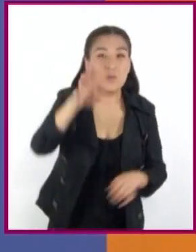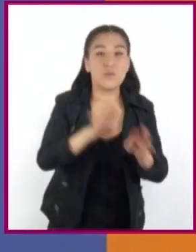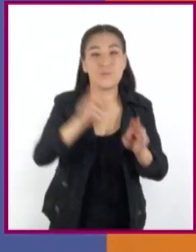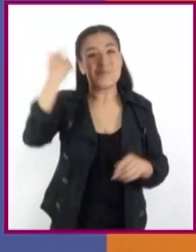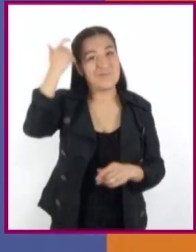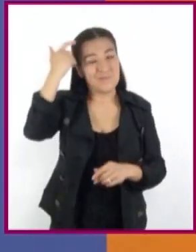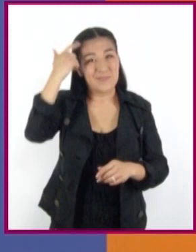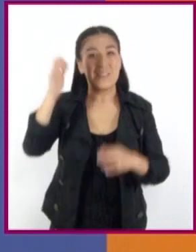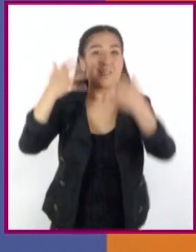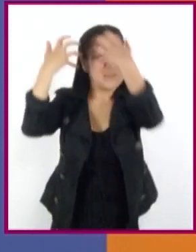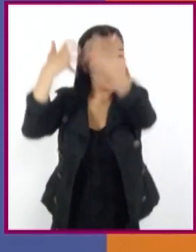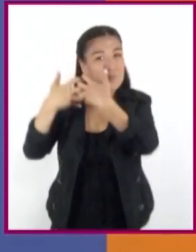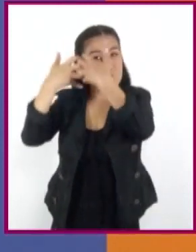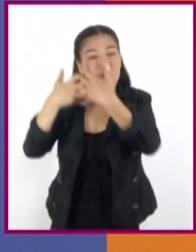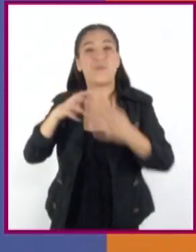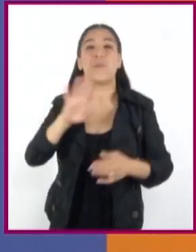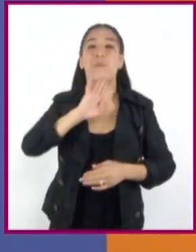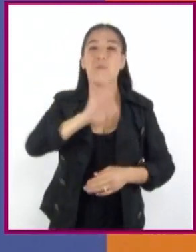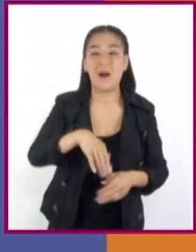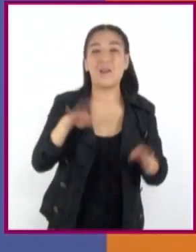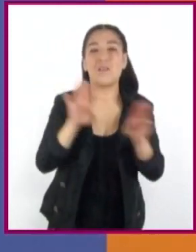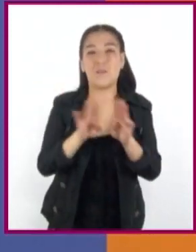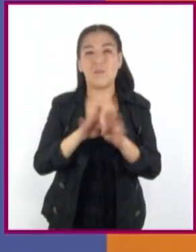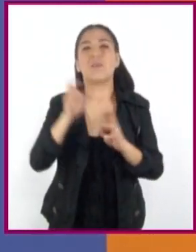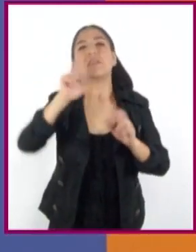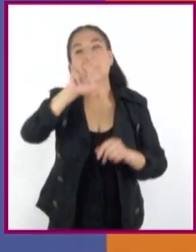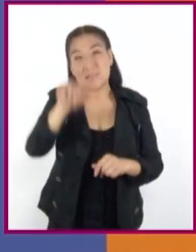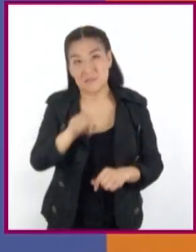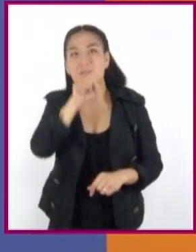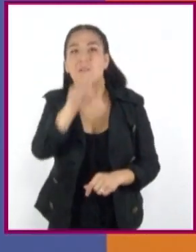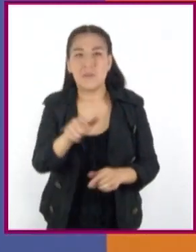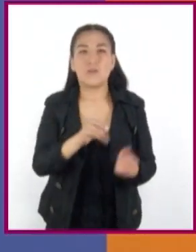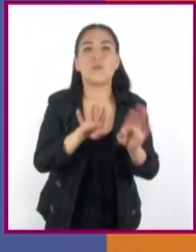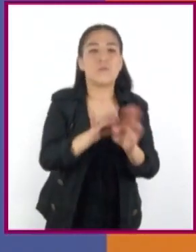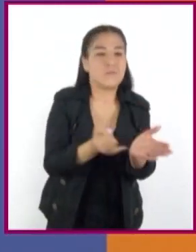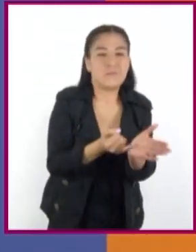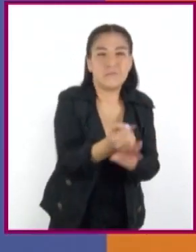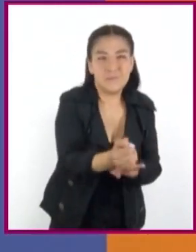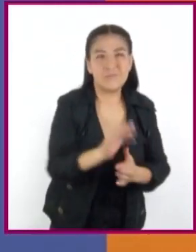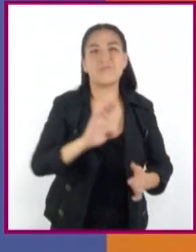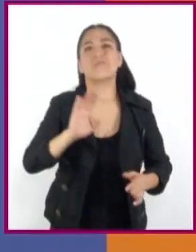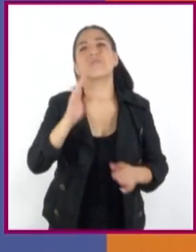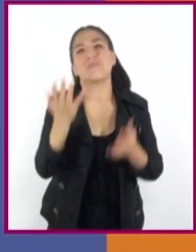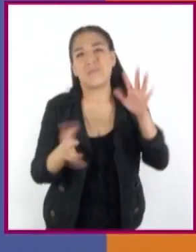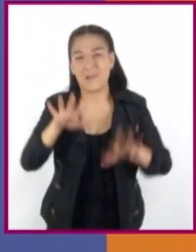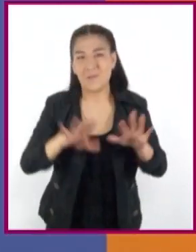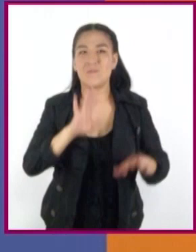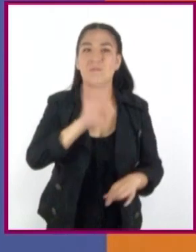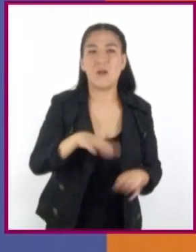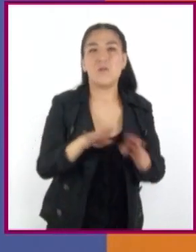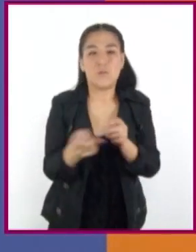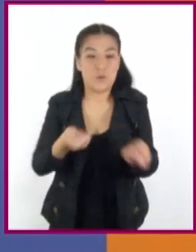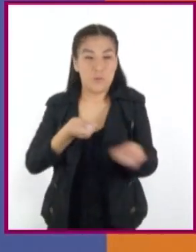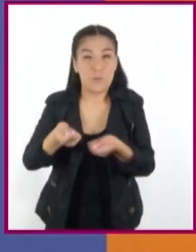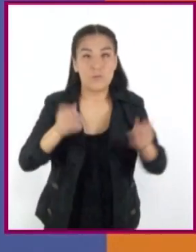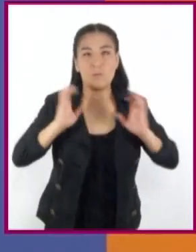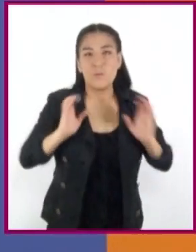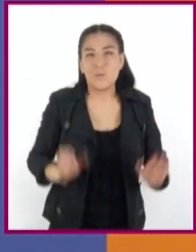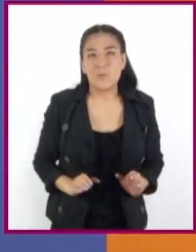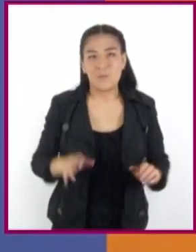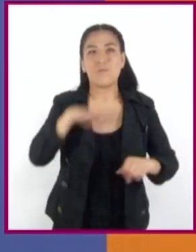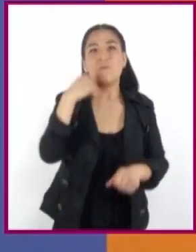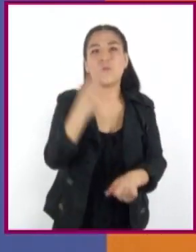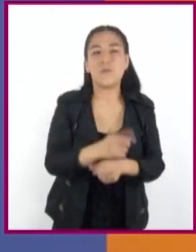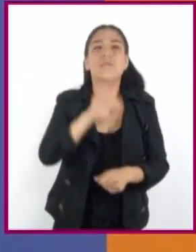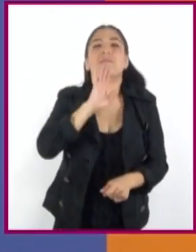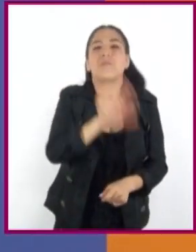cerebrales en los mecanismos reguladores de la toma de decisiones y del control inhibitorio. Quien depende del consumo